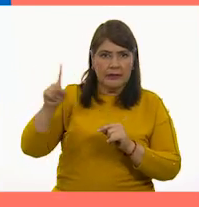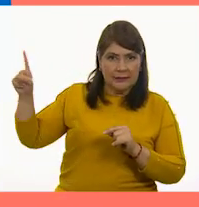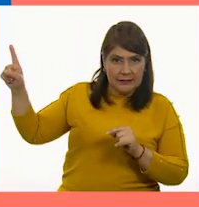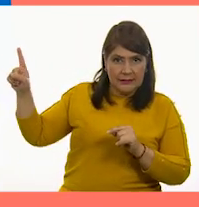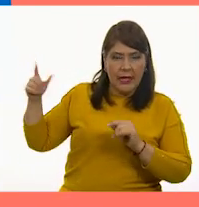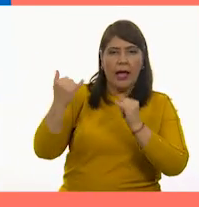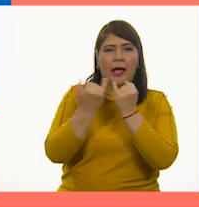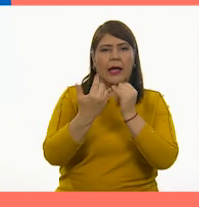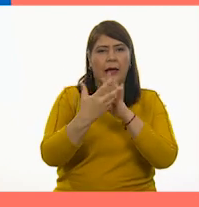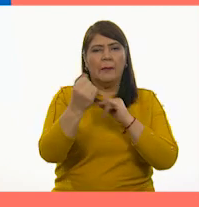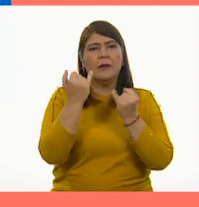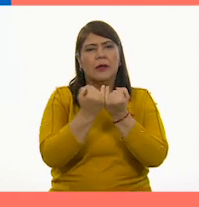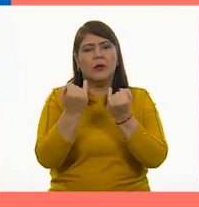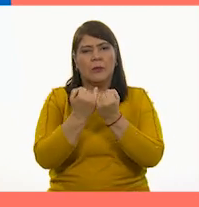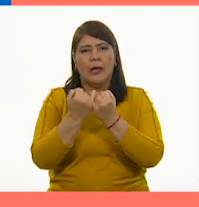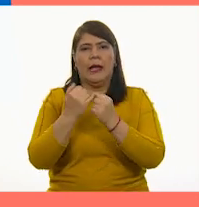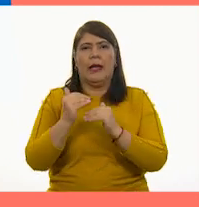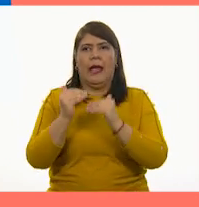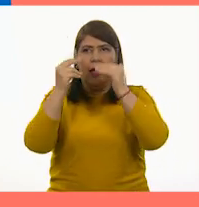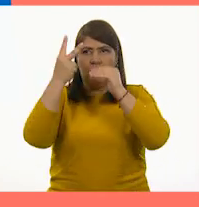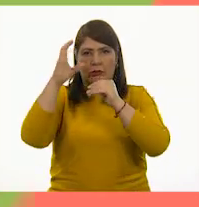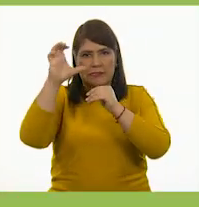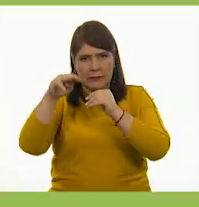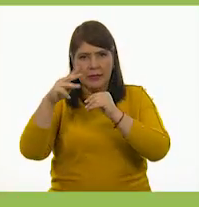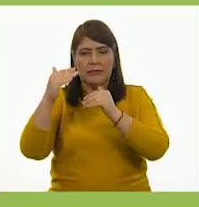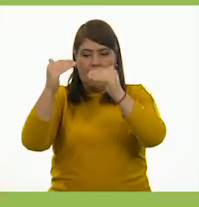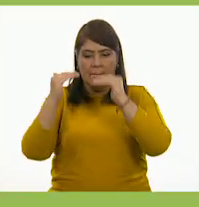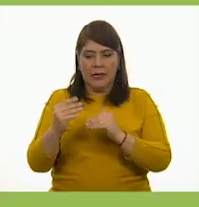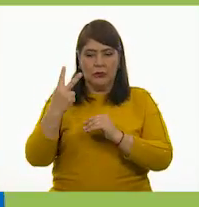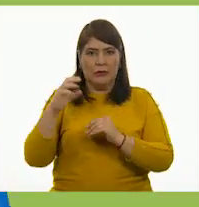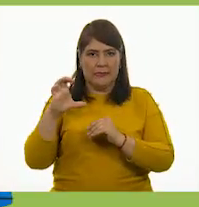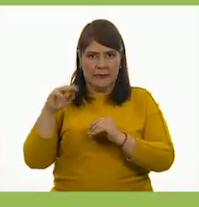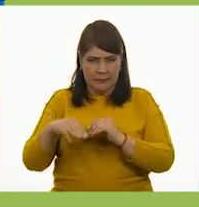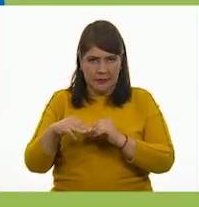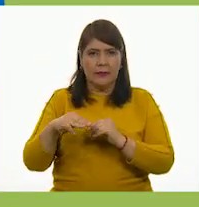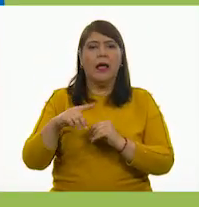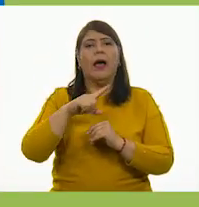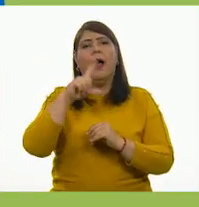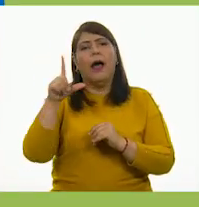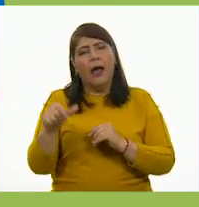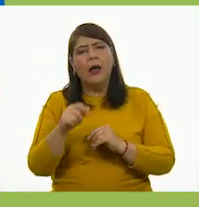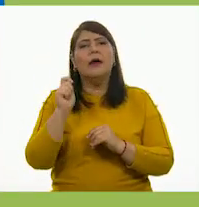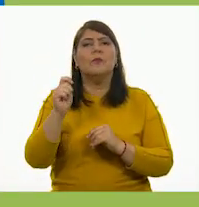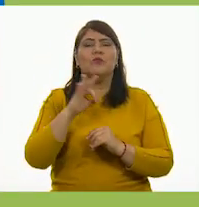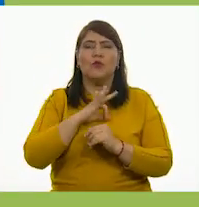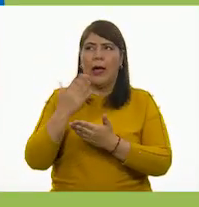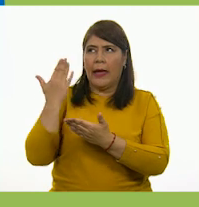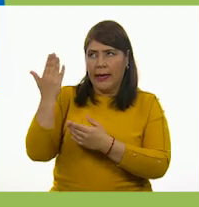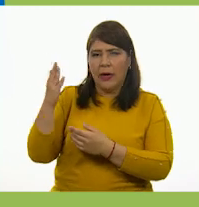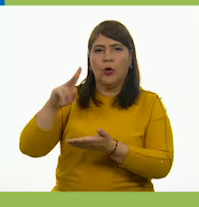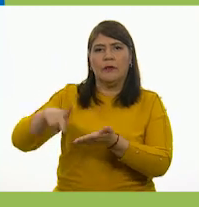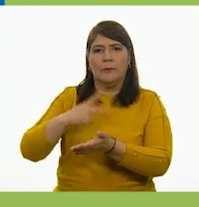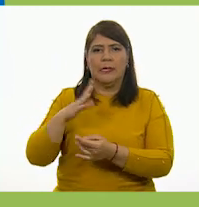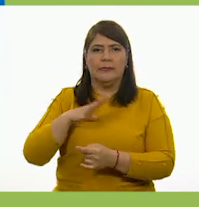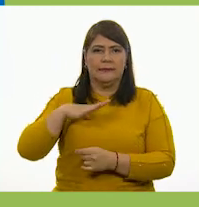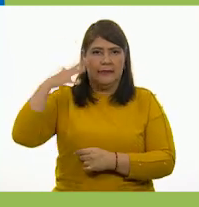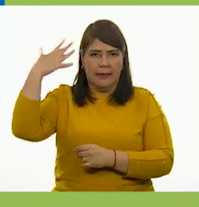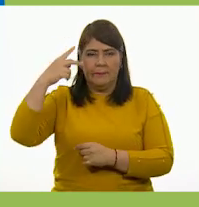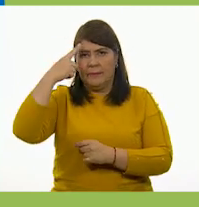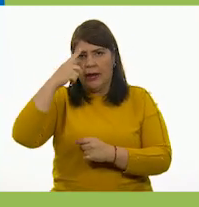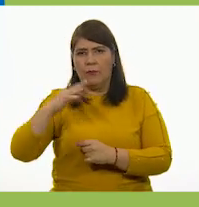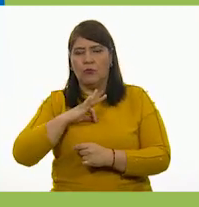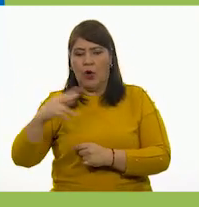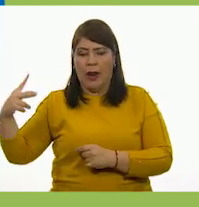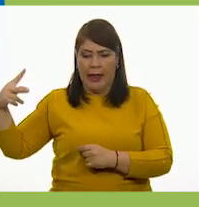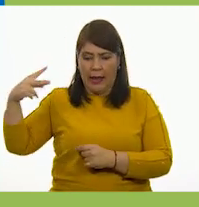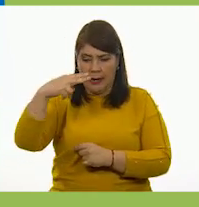2 centímetros de alto, arriba y abajo. 6. Nuevamente pide ayuda a un adulto para recortar